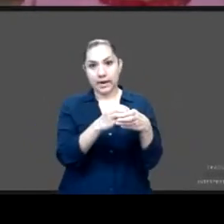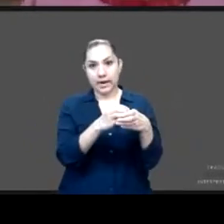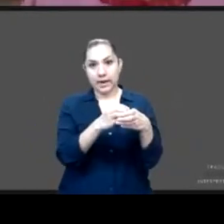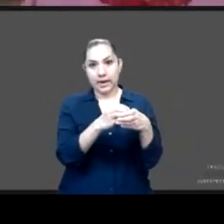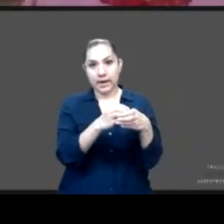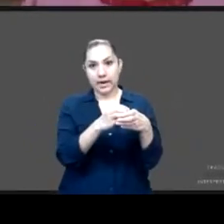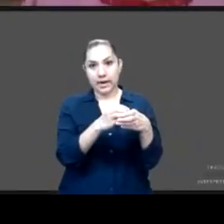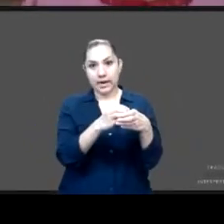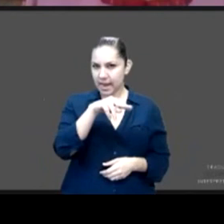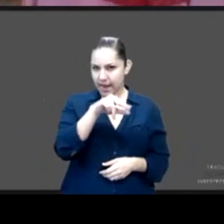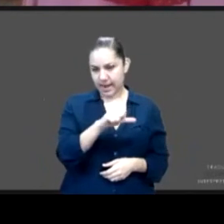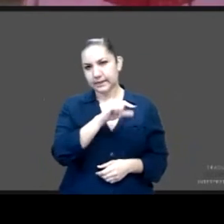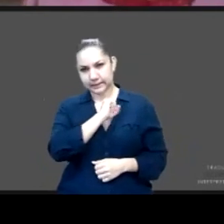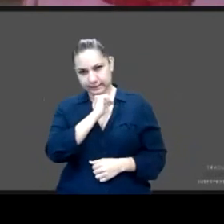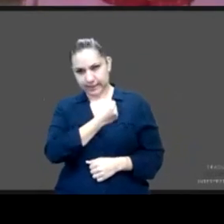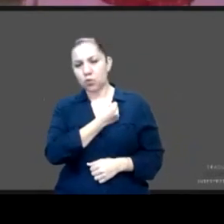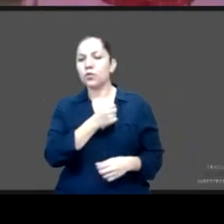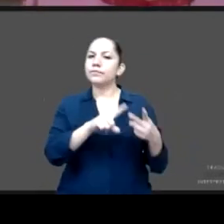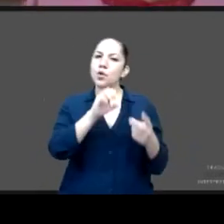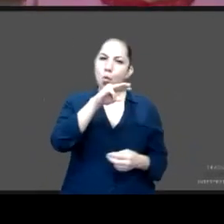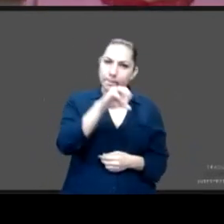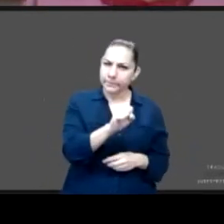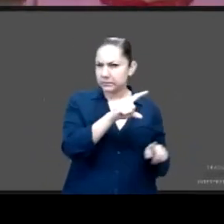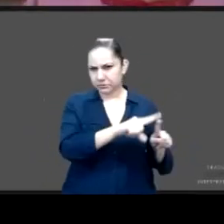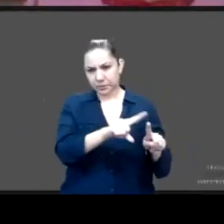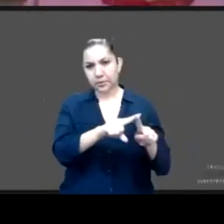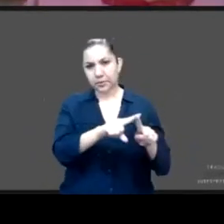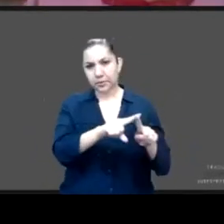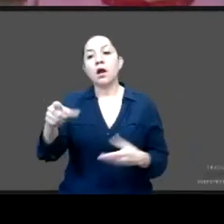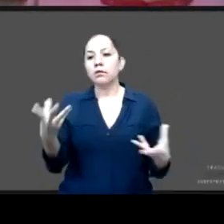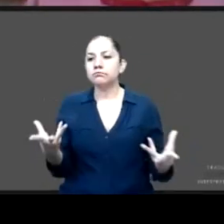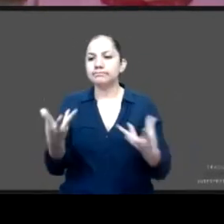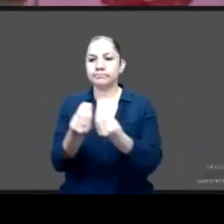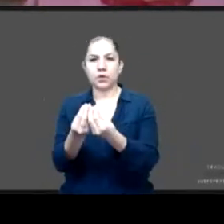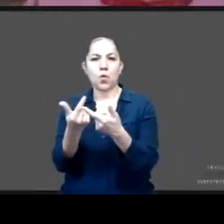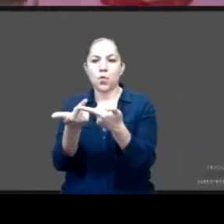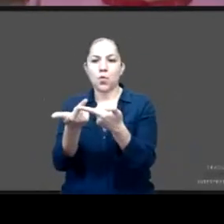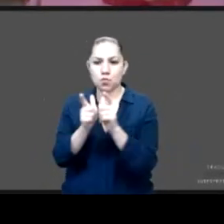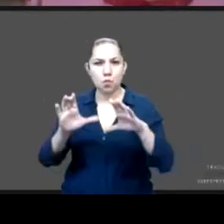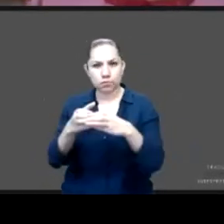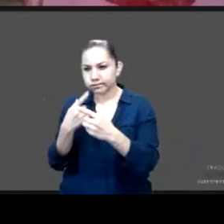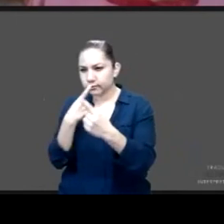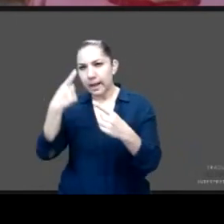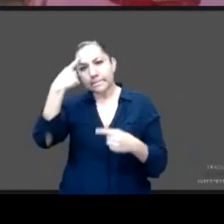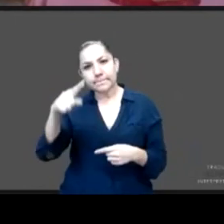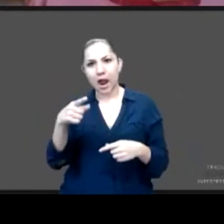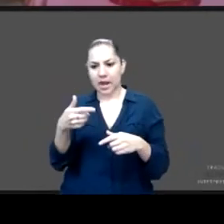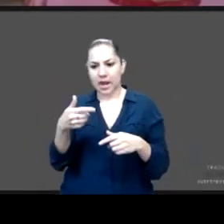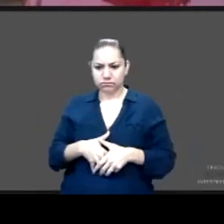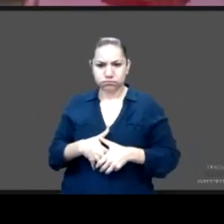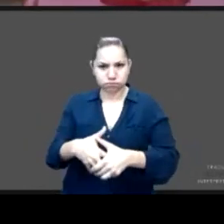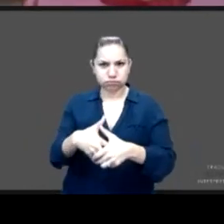Mundial de la Salud, el Grupo de Trabajo Regional para la Reducción de la Muerte Materna en Family Care International,